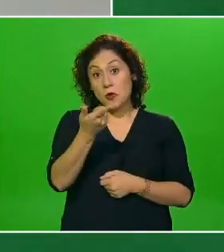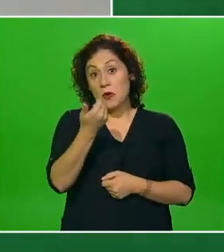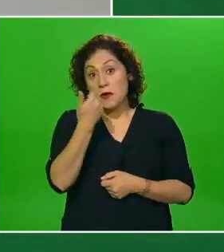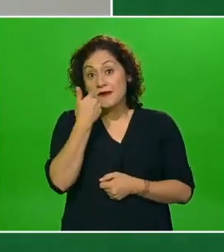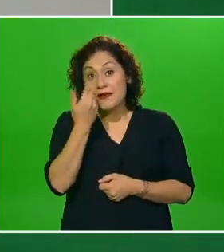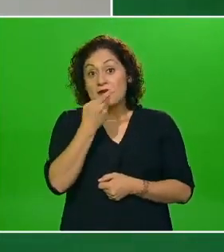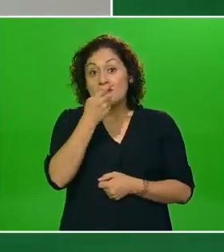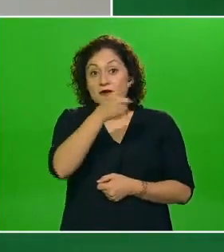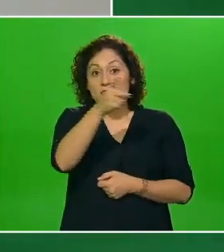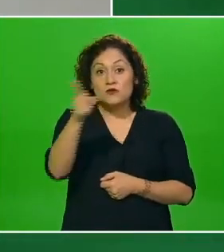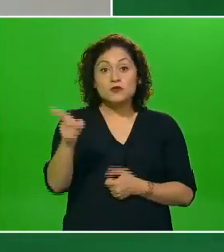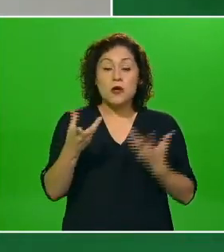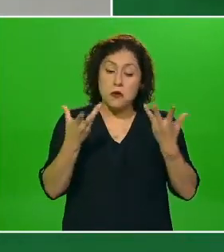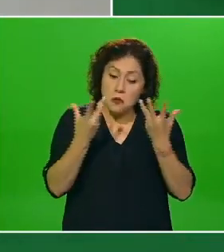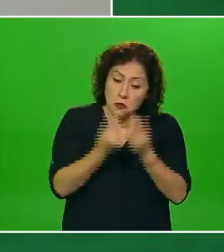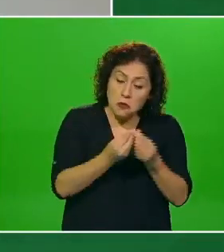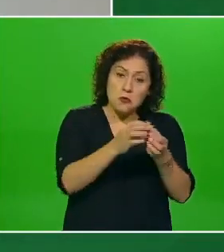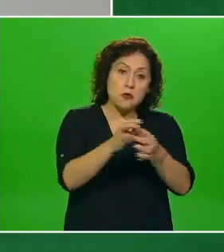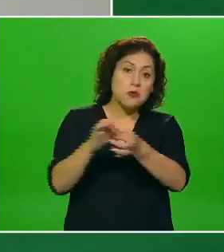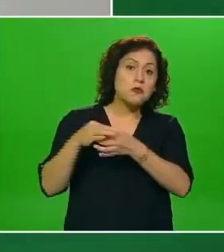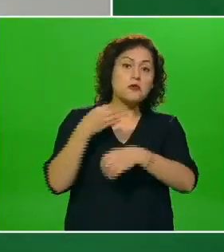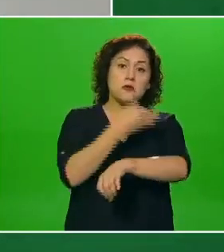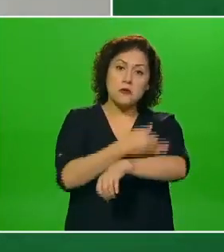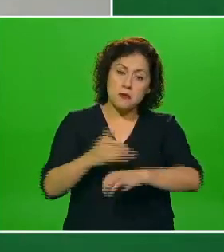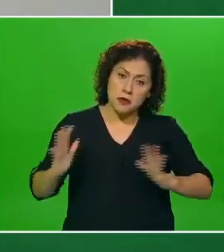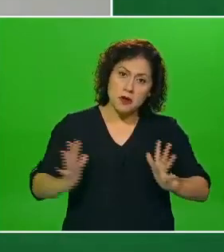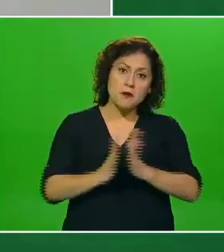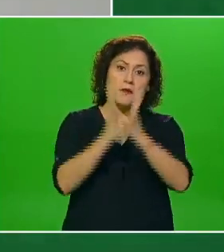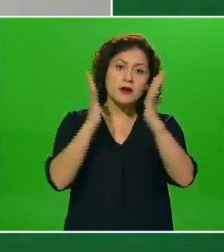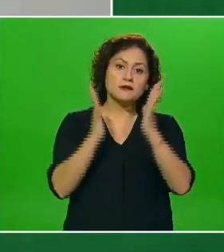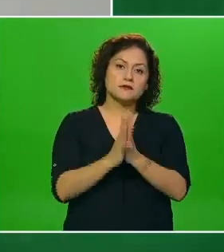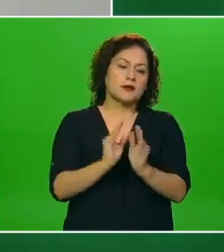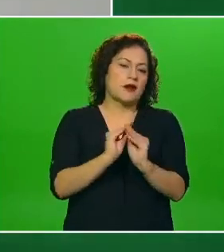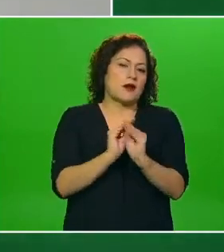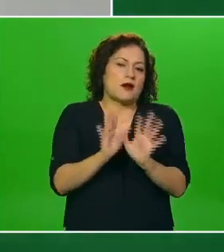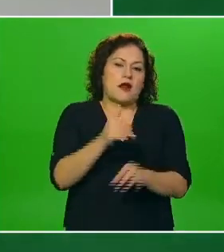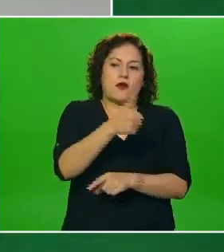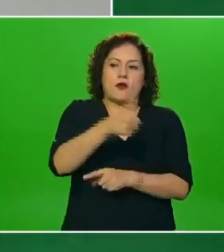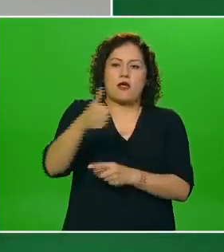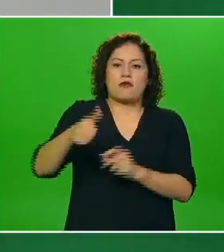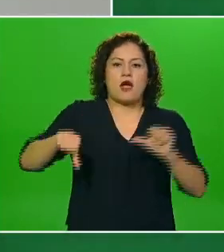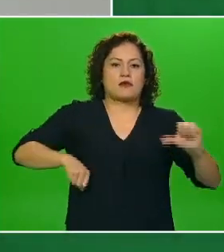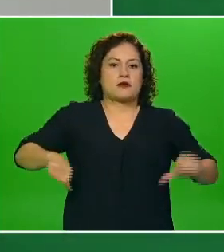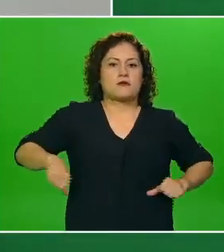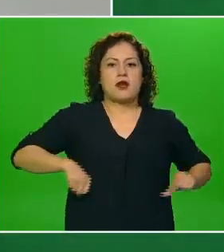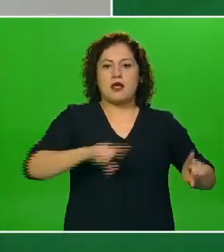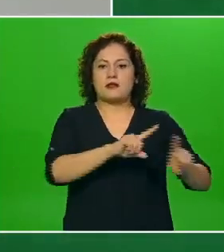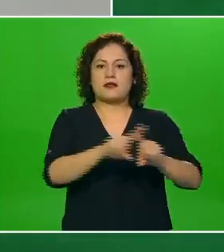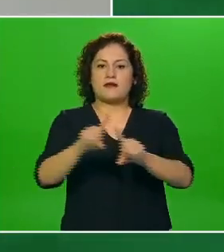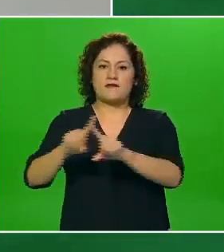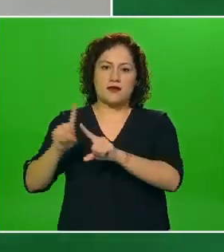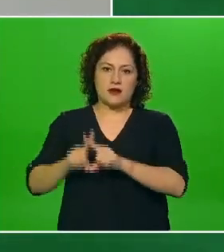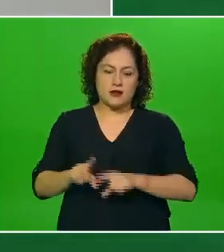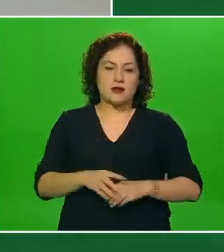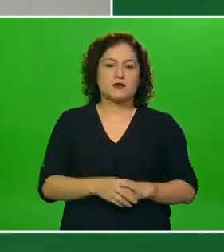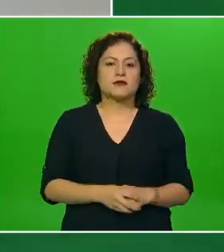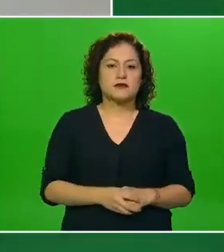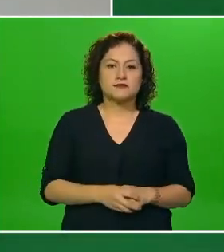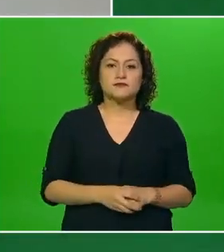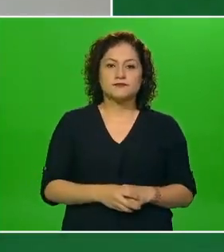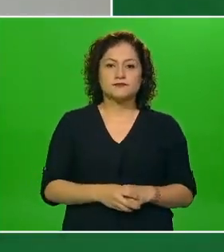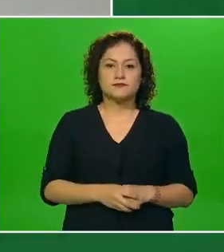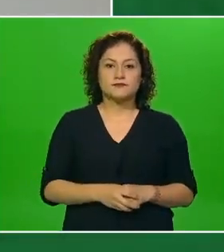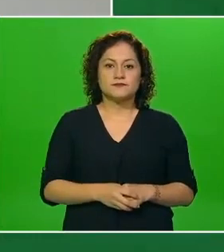preparación de la comida obviamente cada quien tiene sus tareas específicas y que no impliquen riesgo para